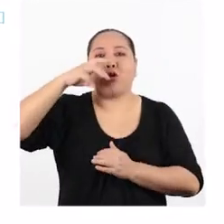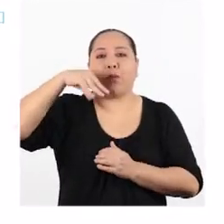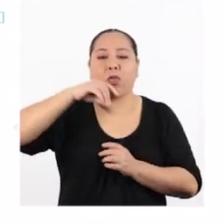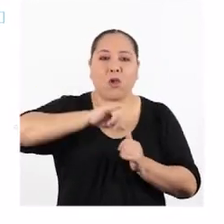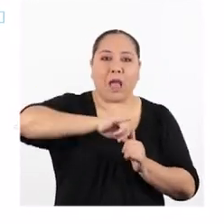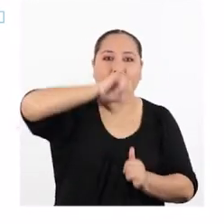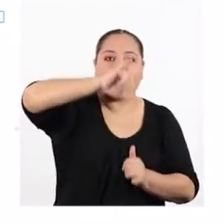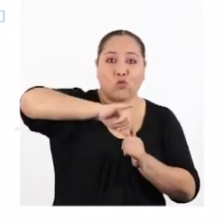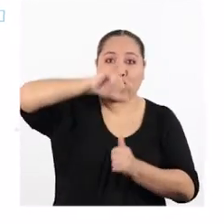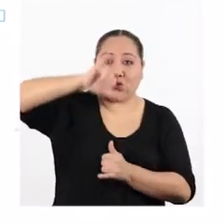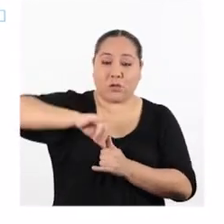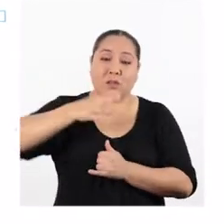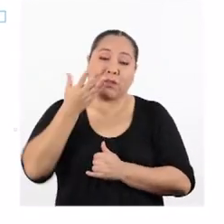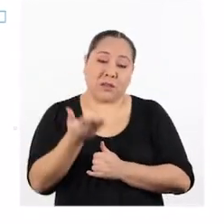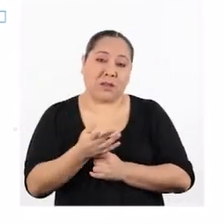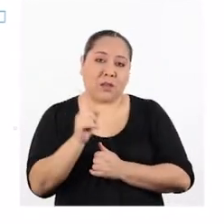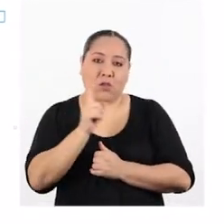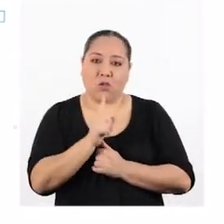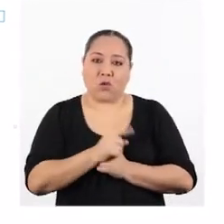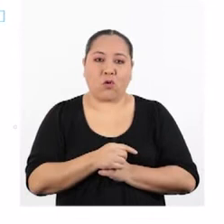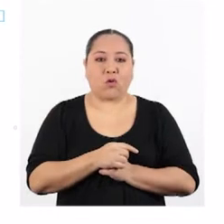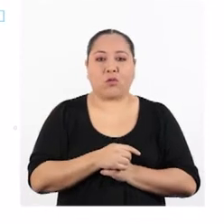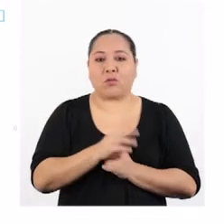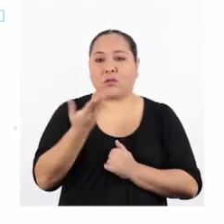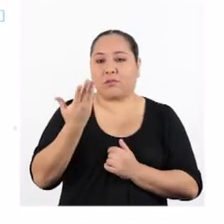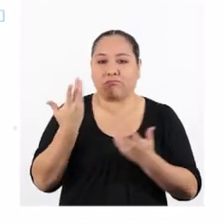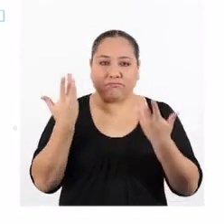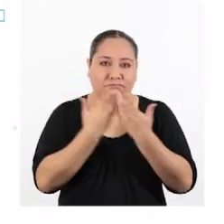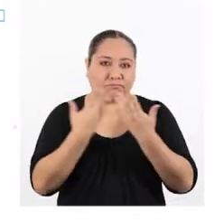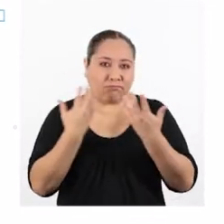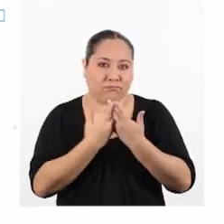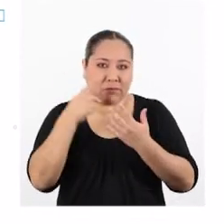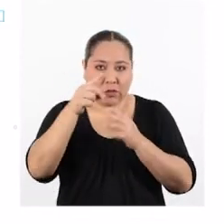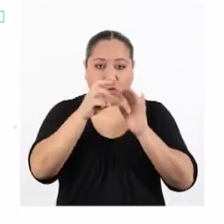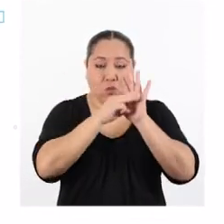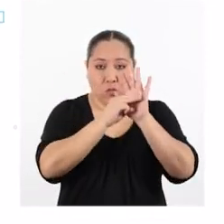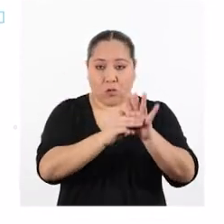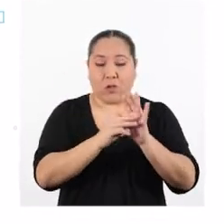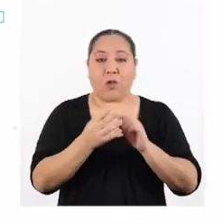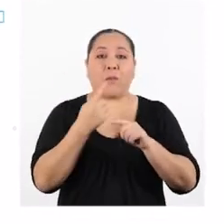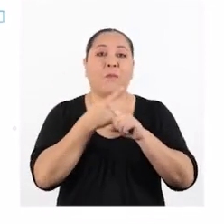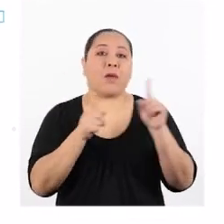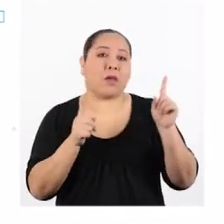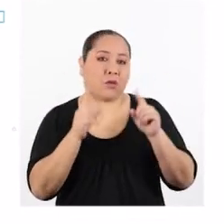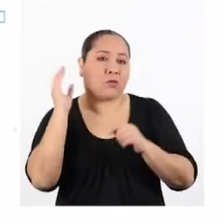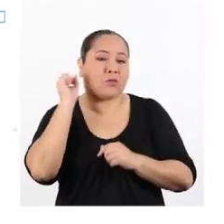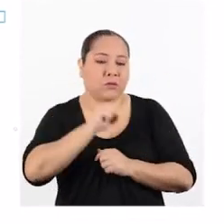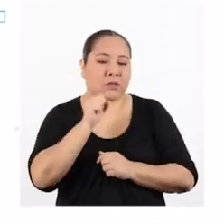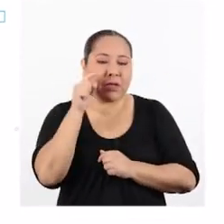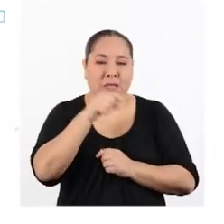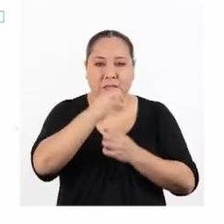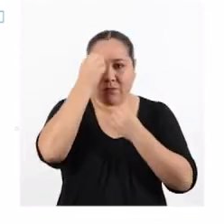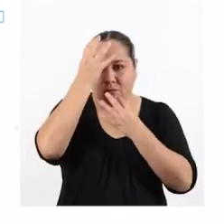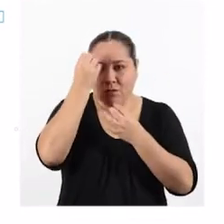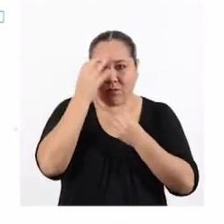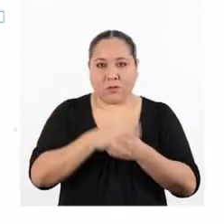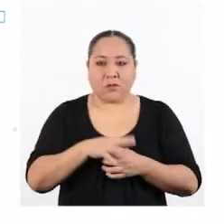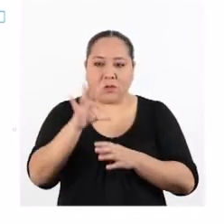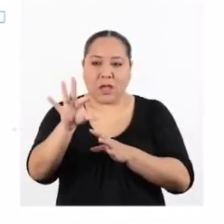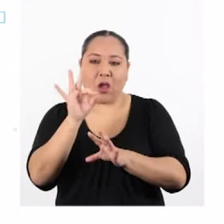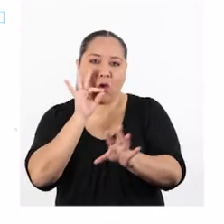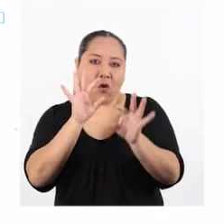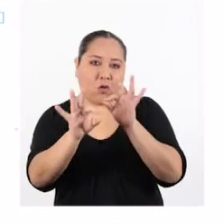que obviamente no son las que hubieran correspondido a su modelo. Pero igual, estos datos se han